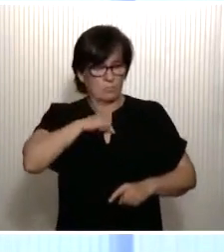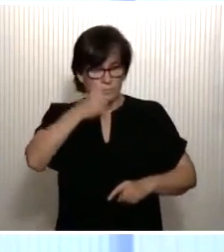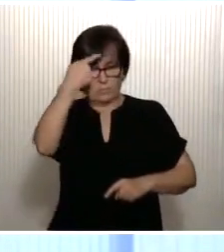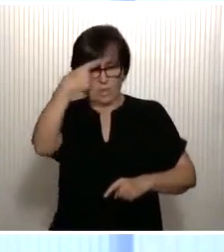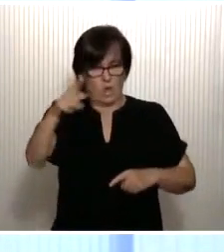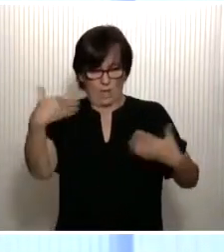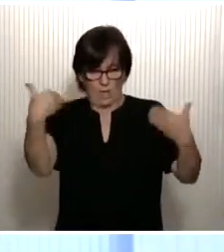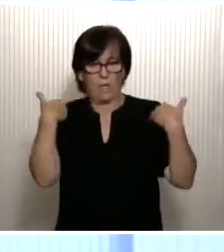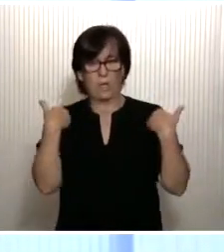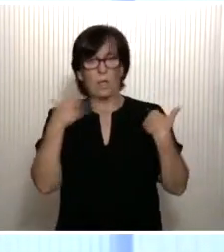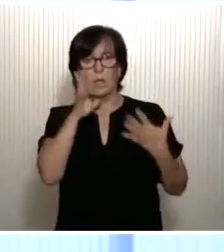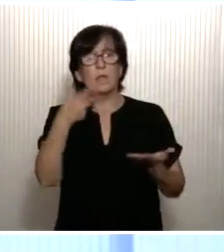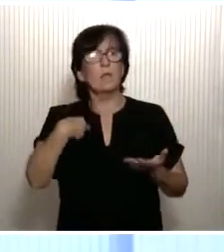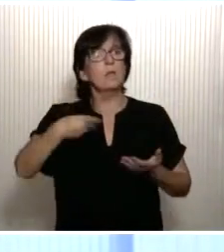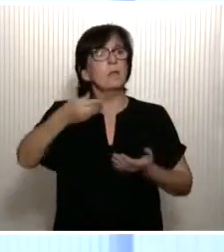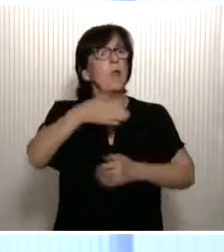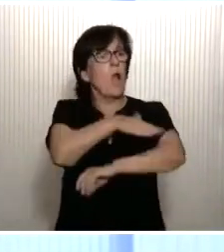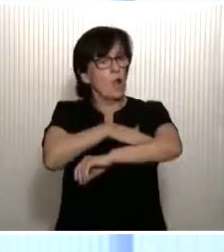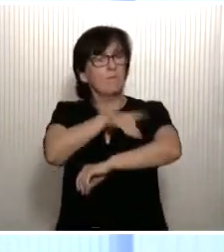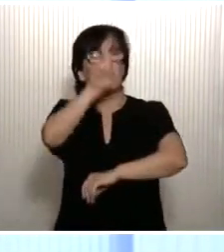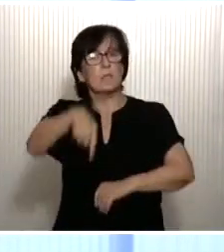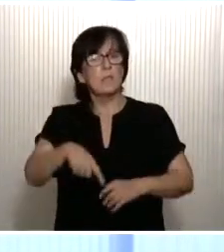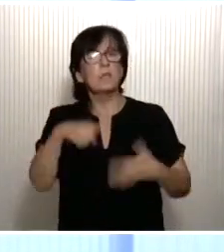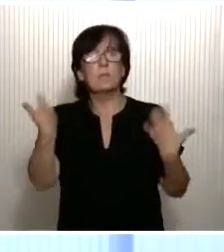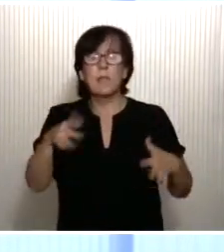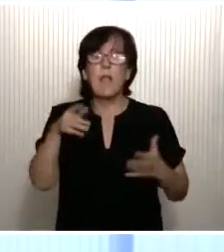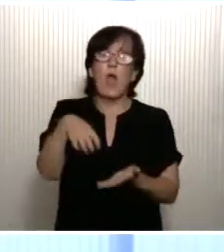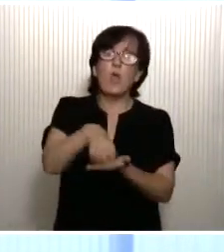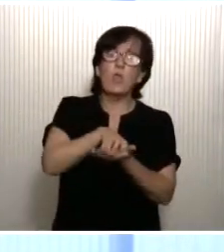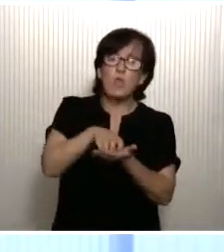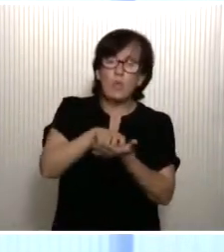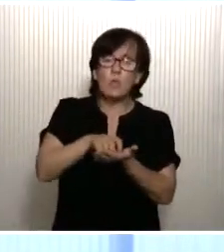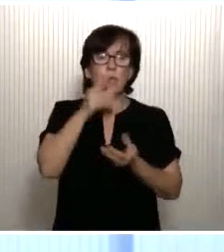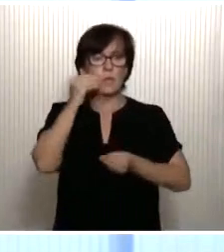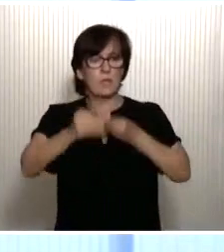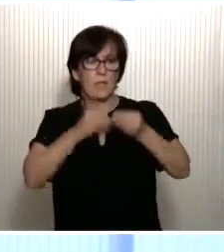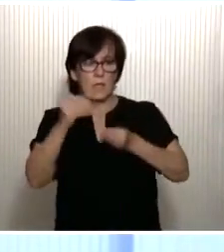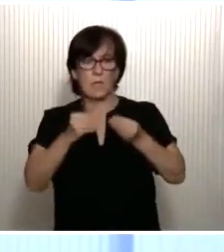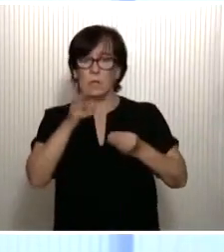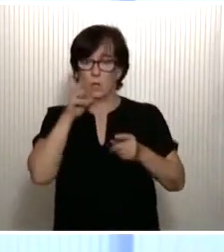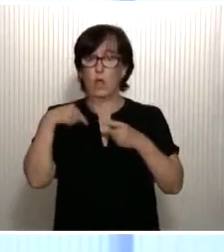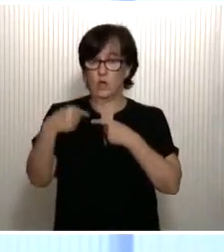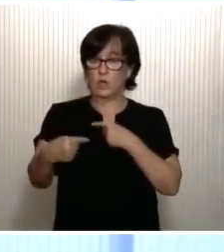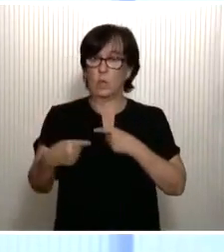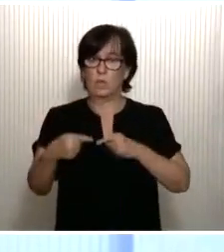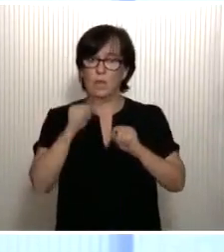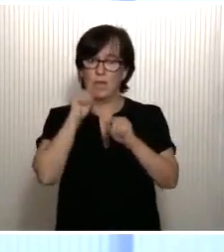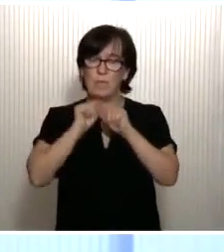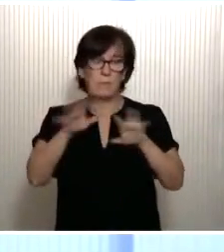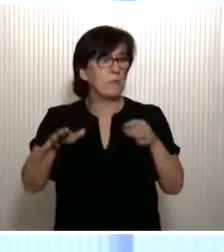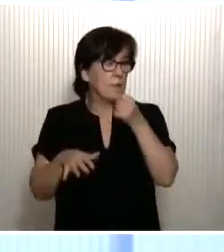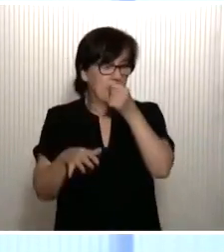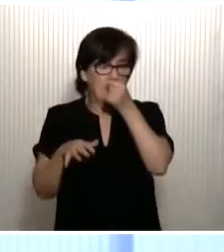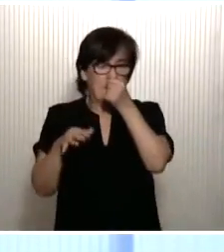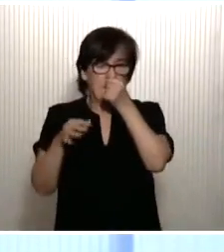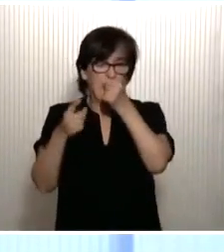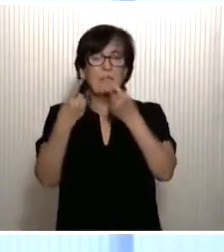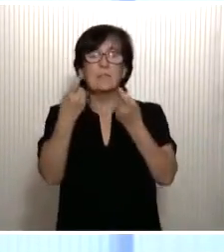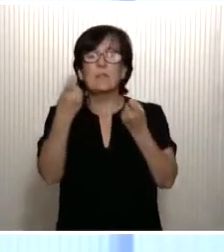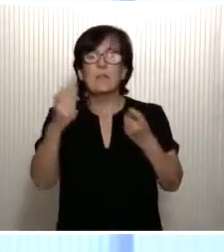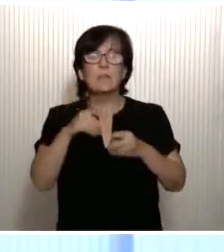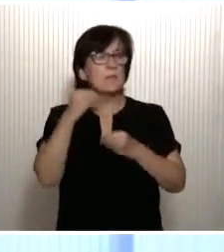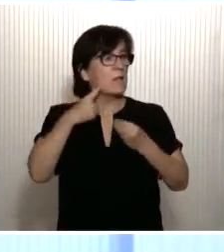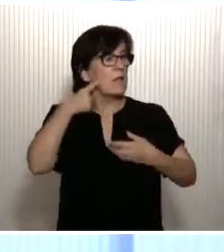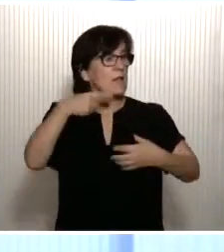Nos hacemos cargo, desde el Gobierno, de la enorme incertidumbre que estamos atravesando como consecuencia de la pandemia. De la necesidad de